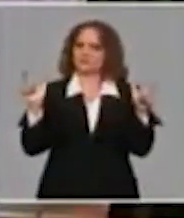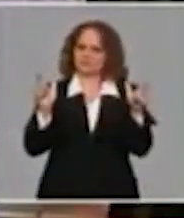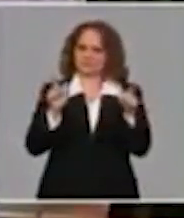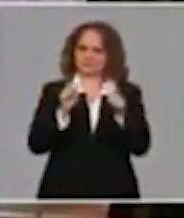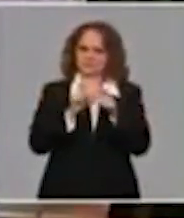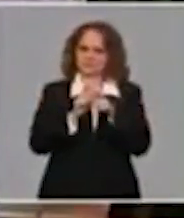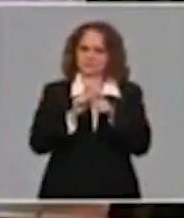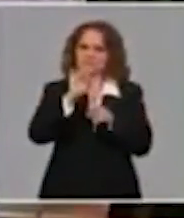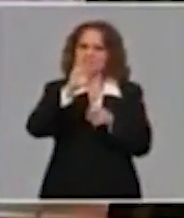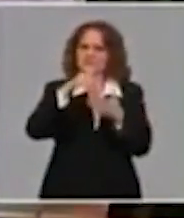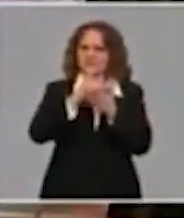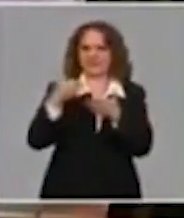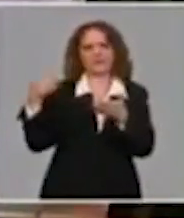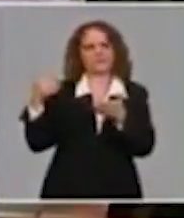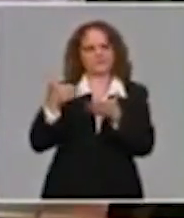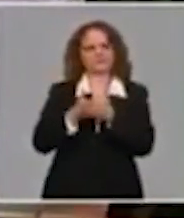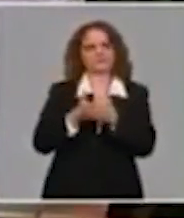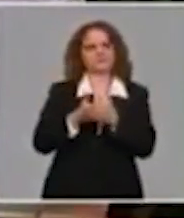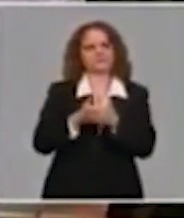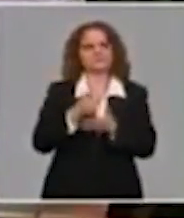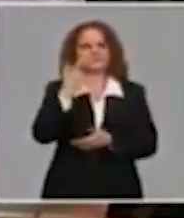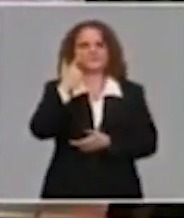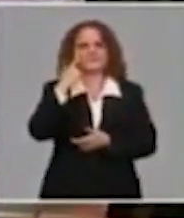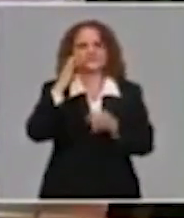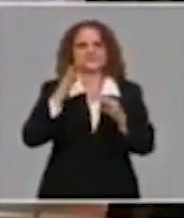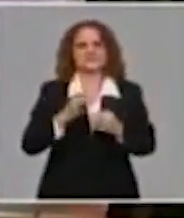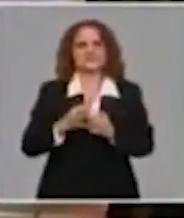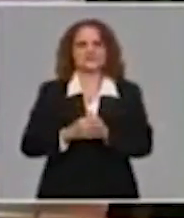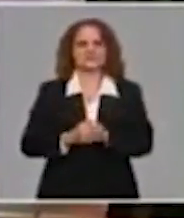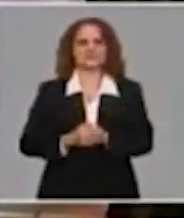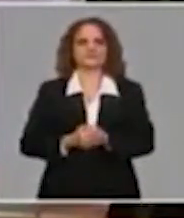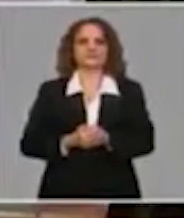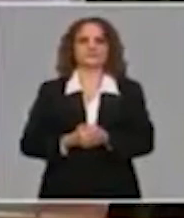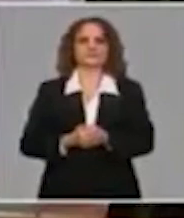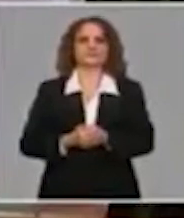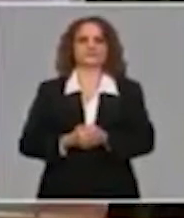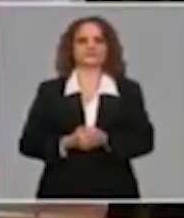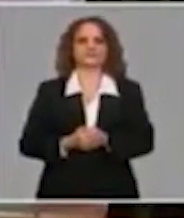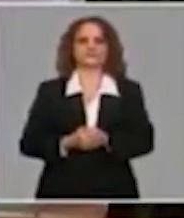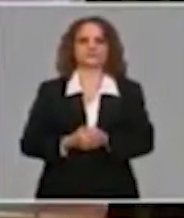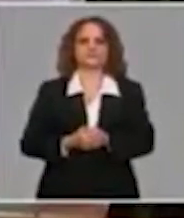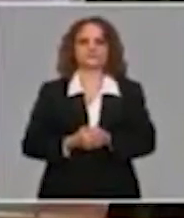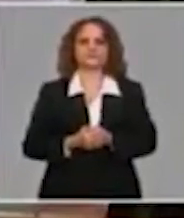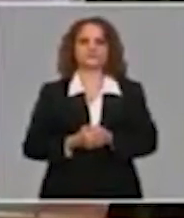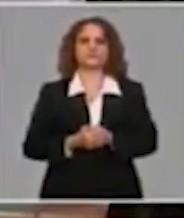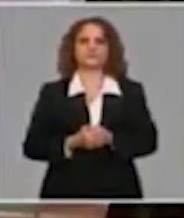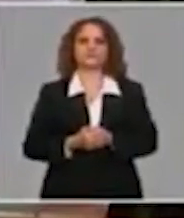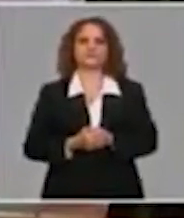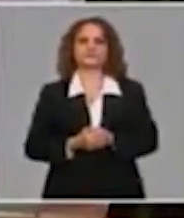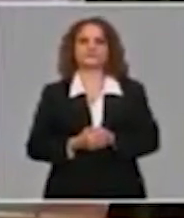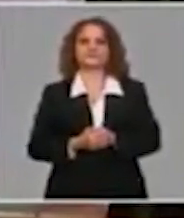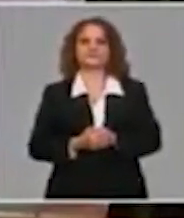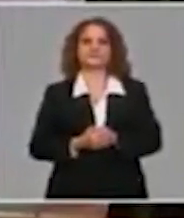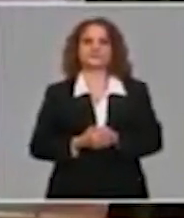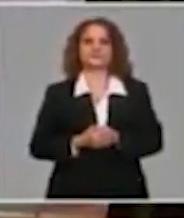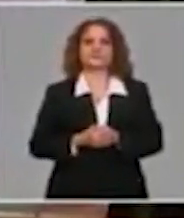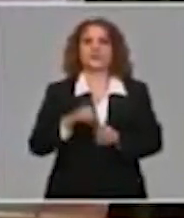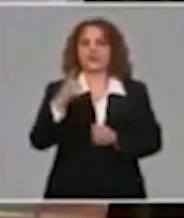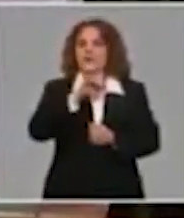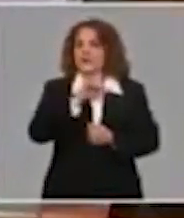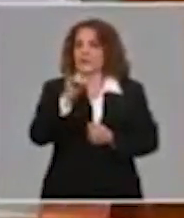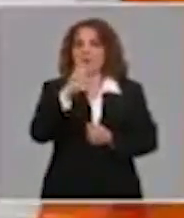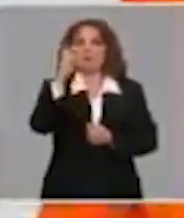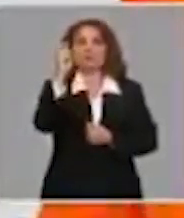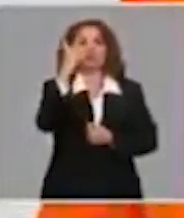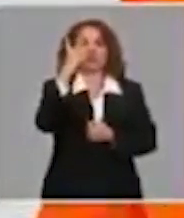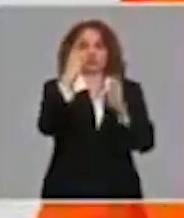,5%. Es decir, más de la mitad de su tasa de incidencia en los últimos 15 días. El índice reproductivo.